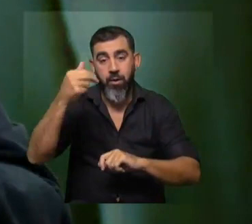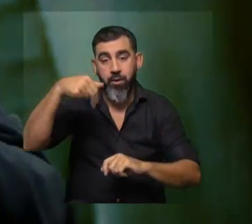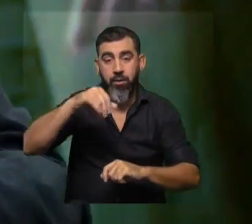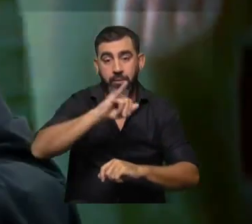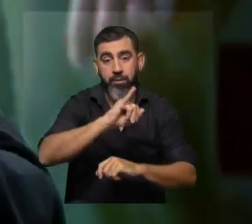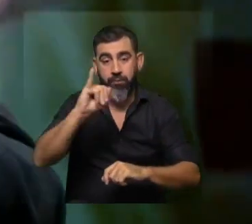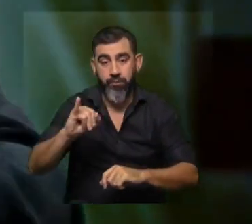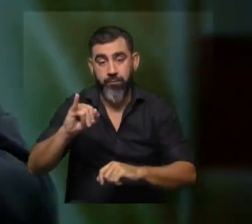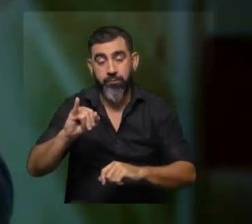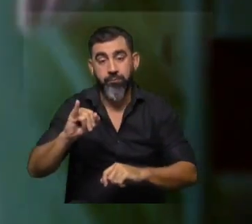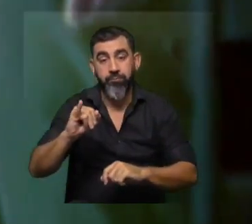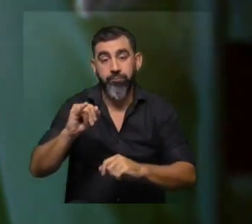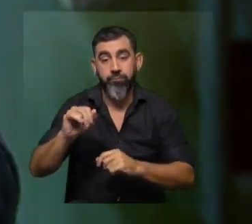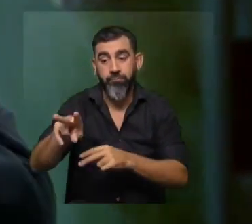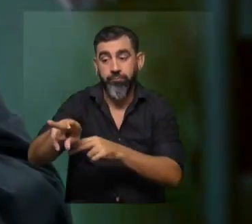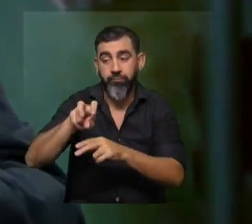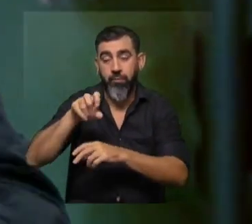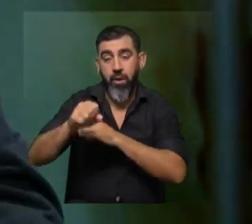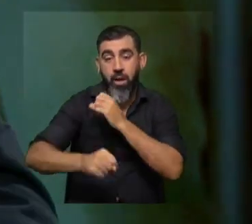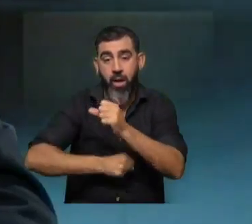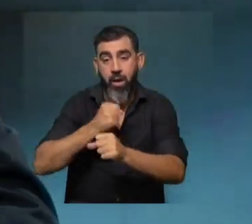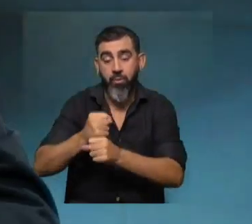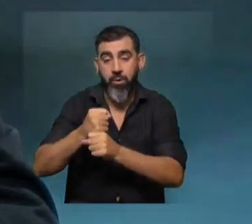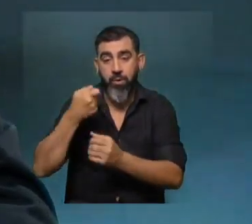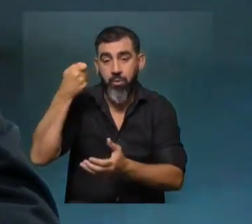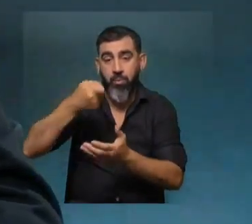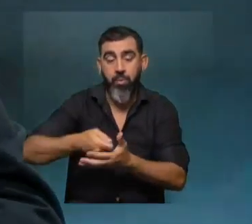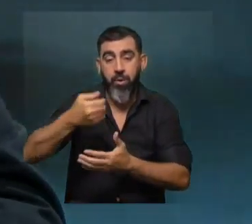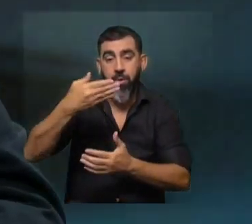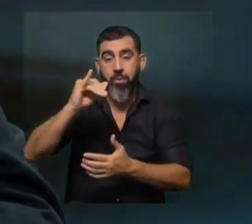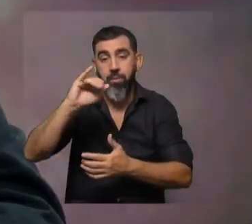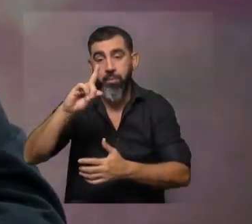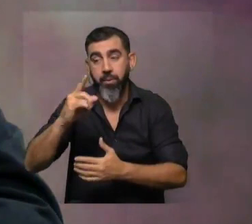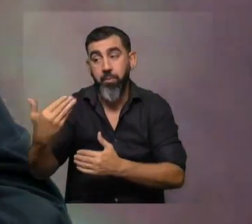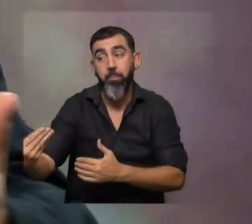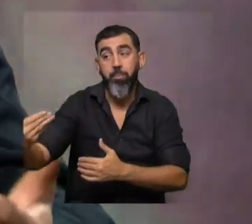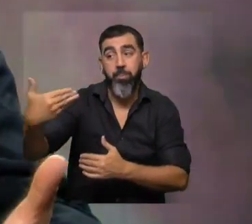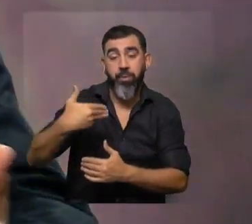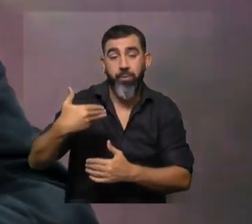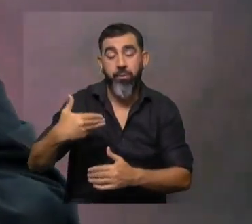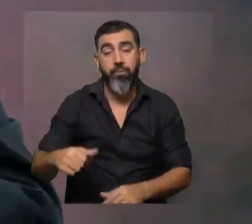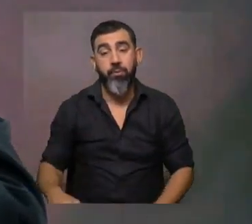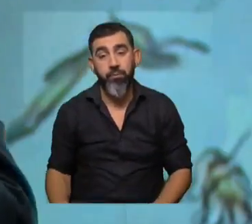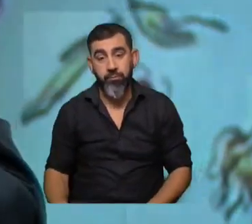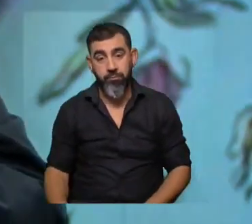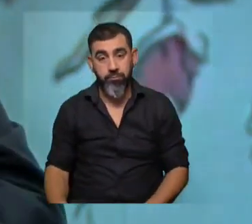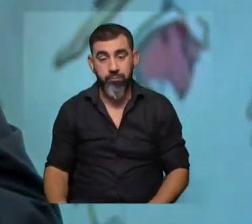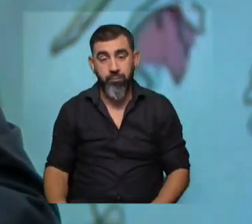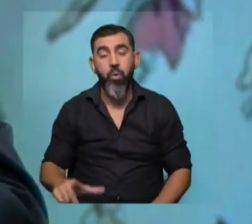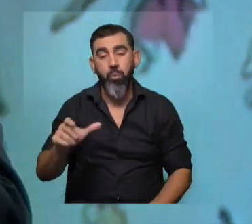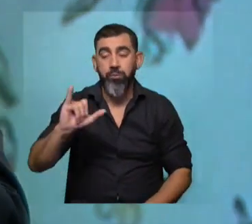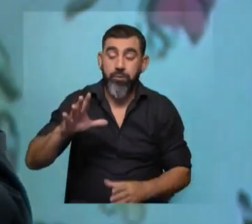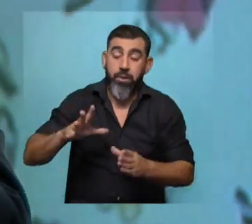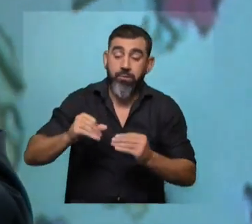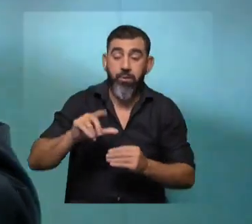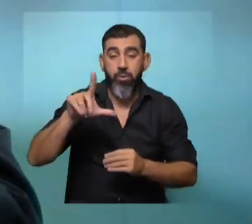parte de sus ingresos anuales lo financia el BID que nos pidió y obviamente accedimos